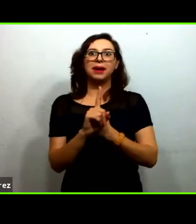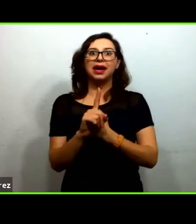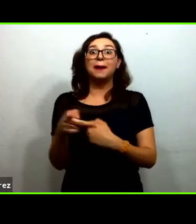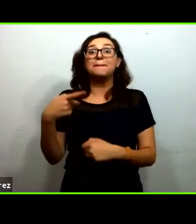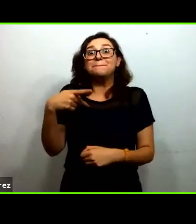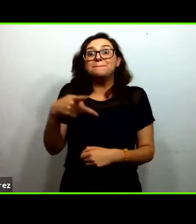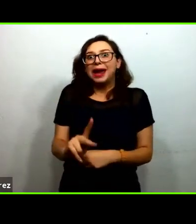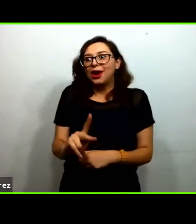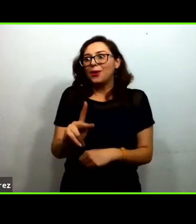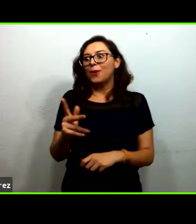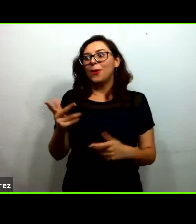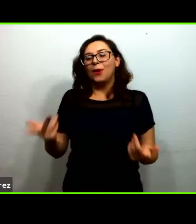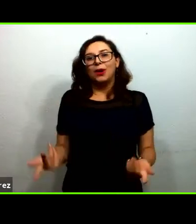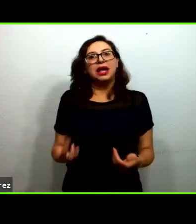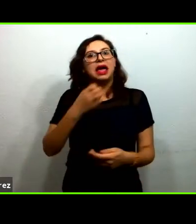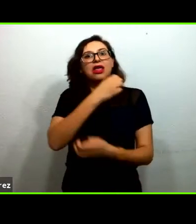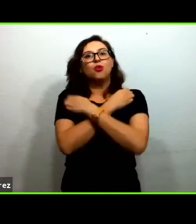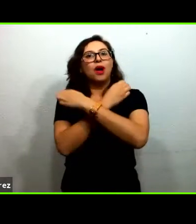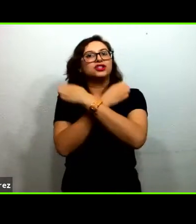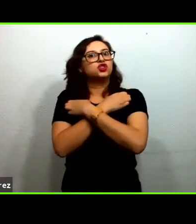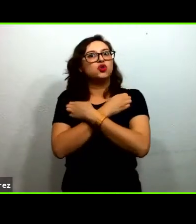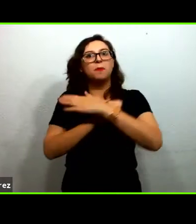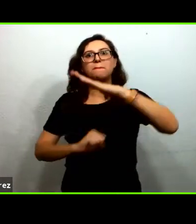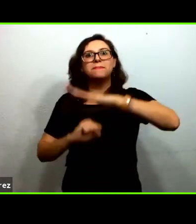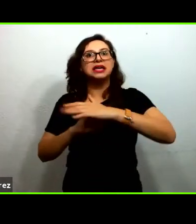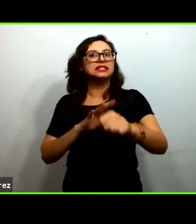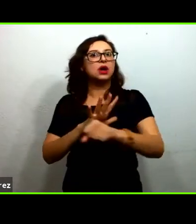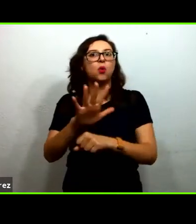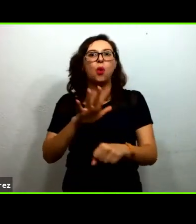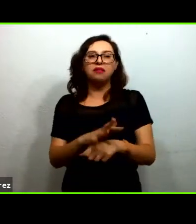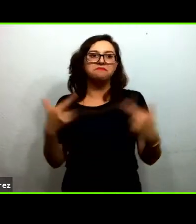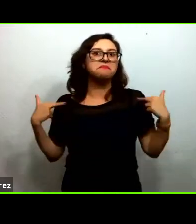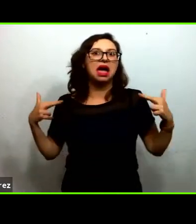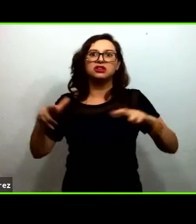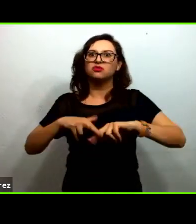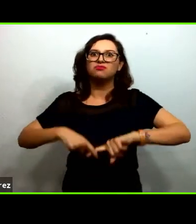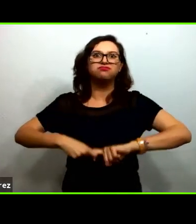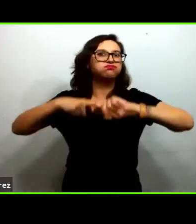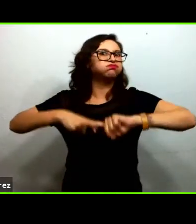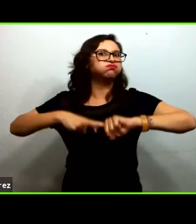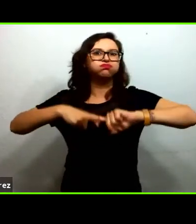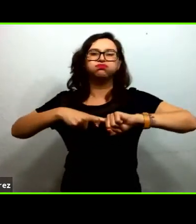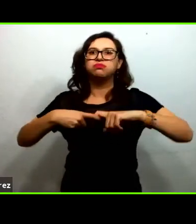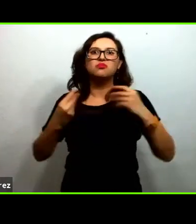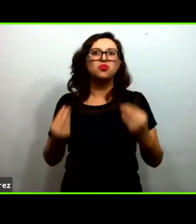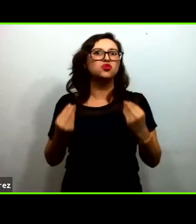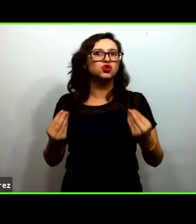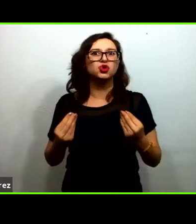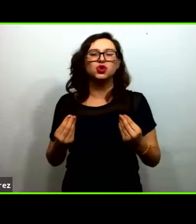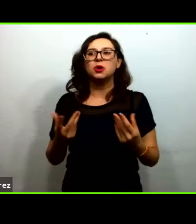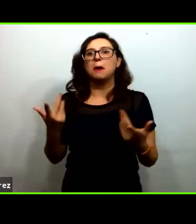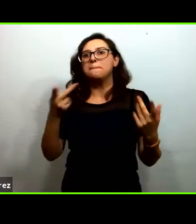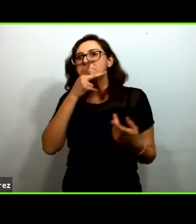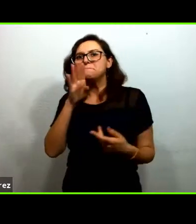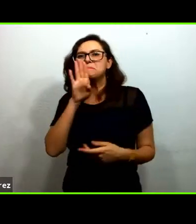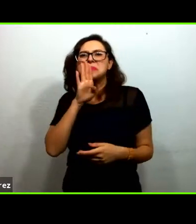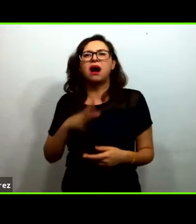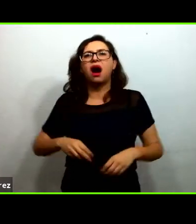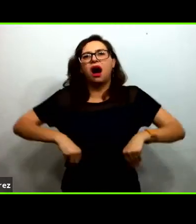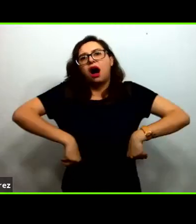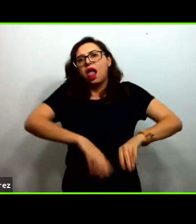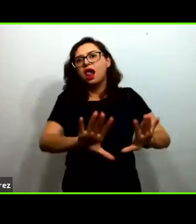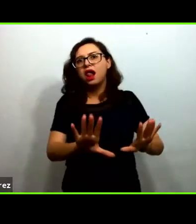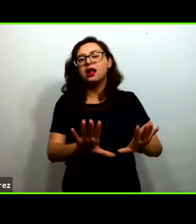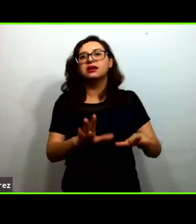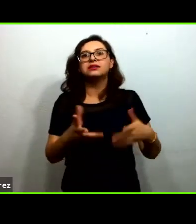los maestros y si nuestros padres de familia compartieran algunas estrategias o modos de cómo se